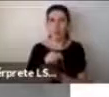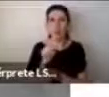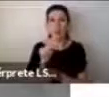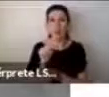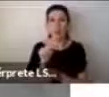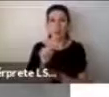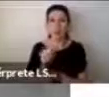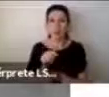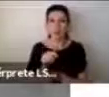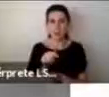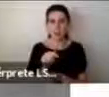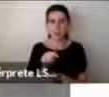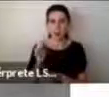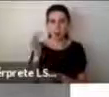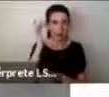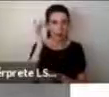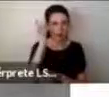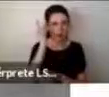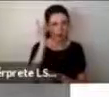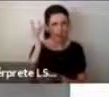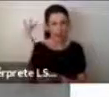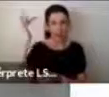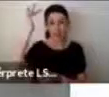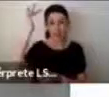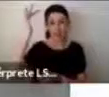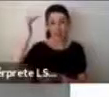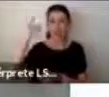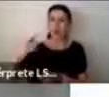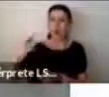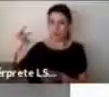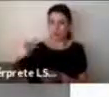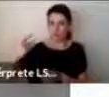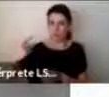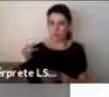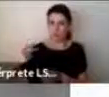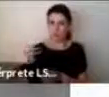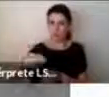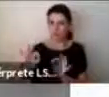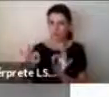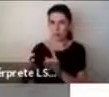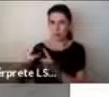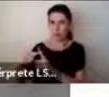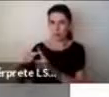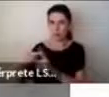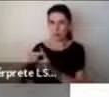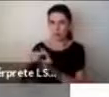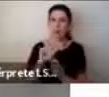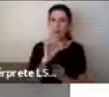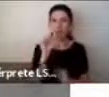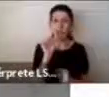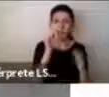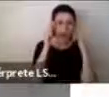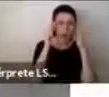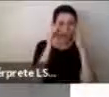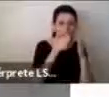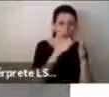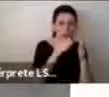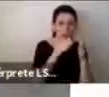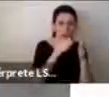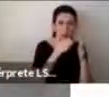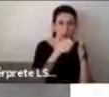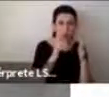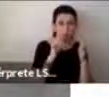tener una mayor inteligencia, como es algo valorable, entonces tener Asperger o tener un nivel de autismo implica una